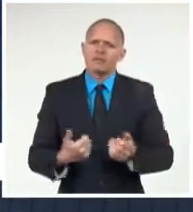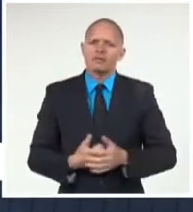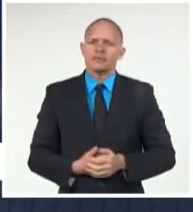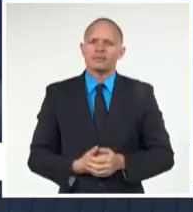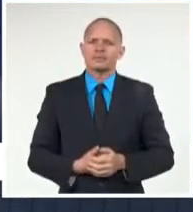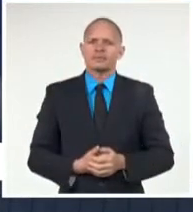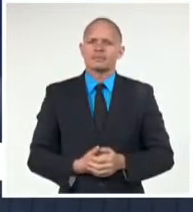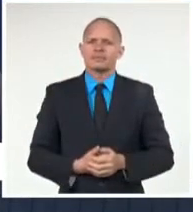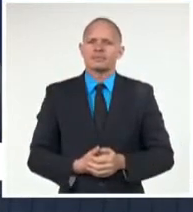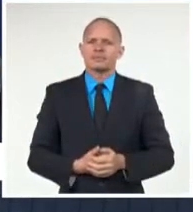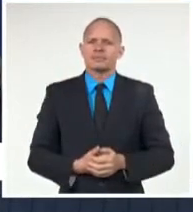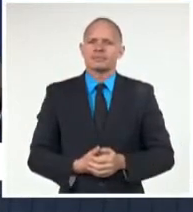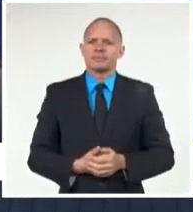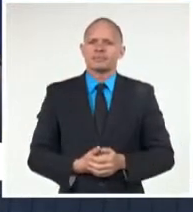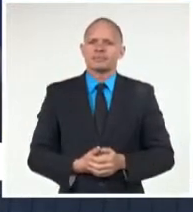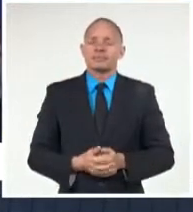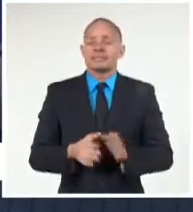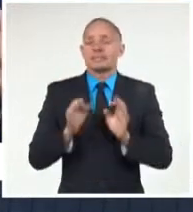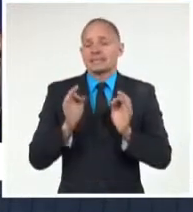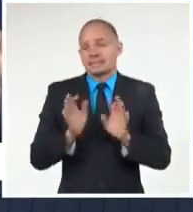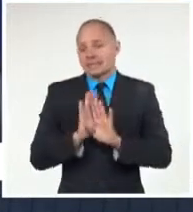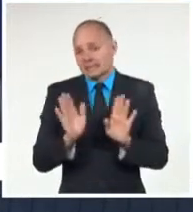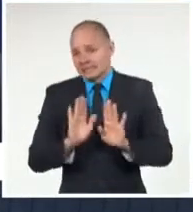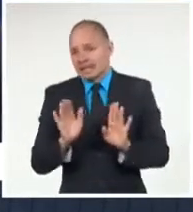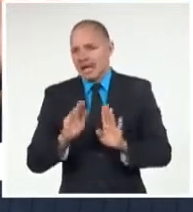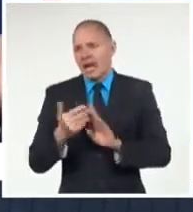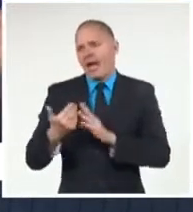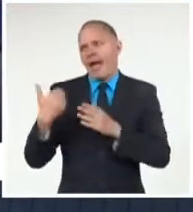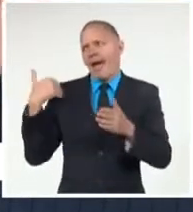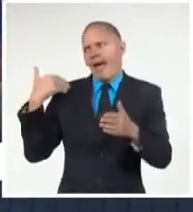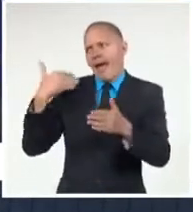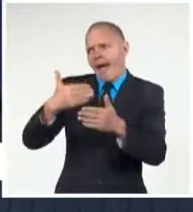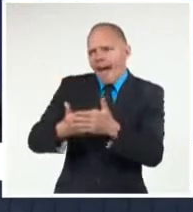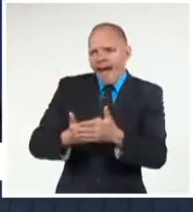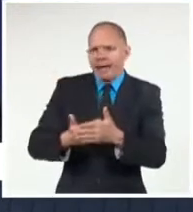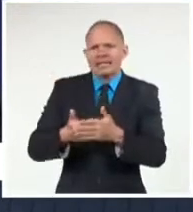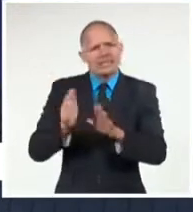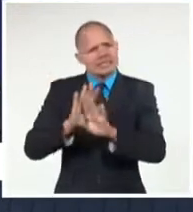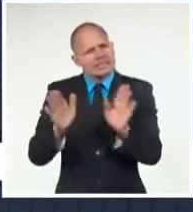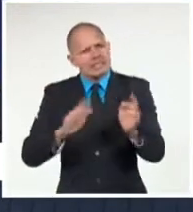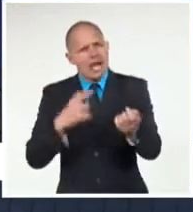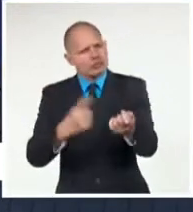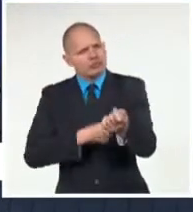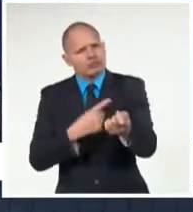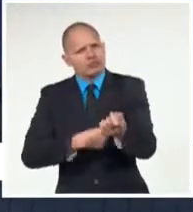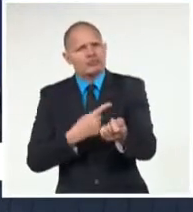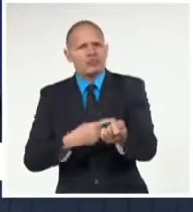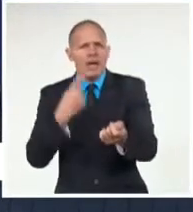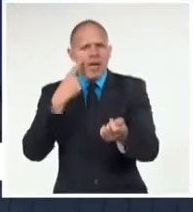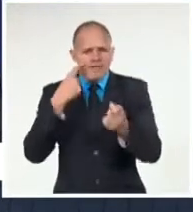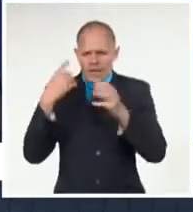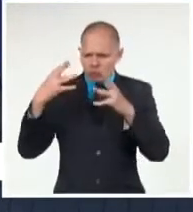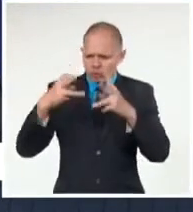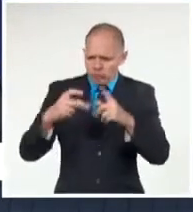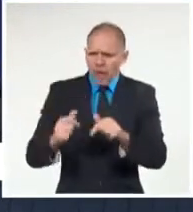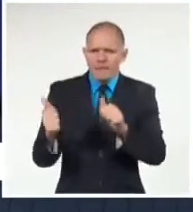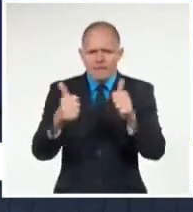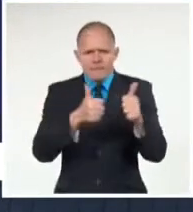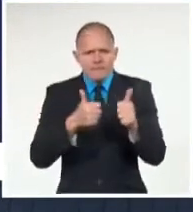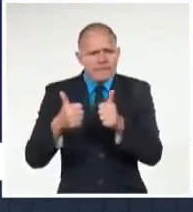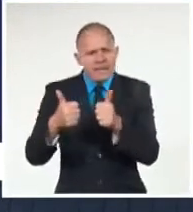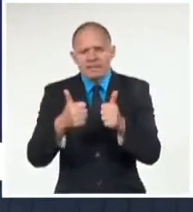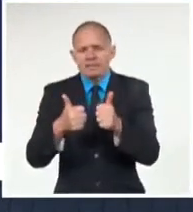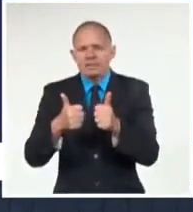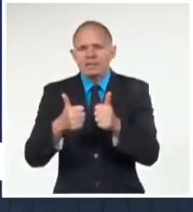Y sobre todo, ¿cómo sobre esa base ya de una experiencia que aquí entre todos hemos compartido de resultados concretos? ¿Cómo